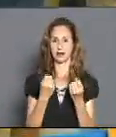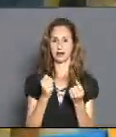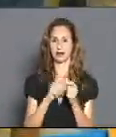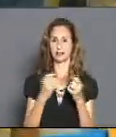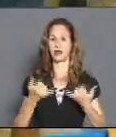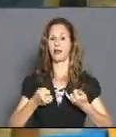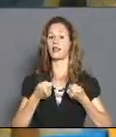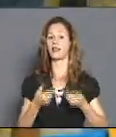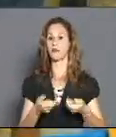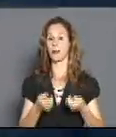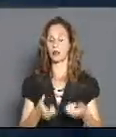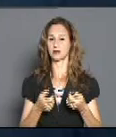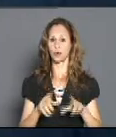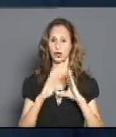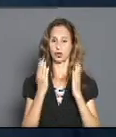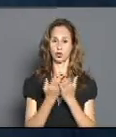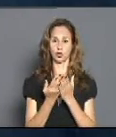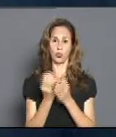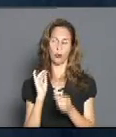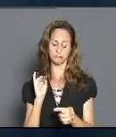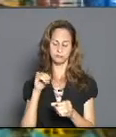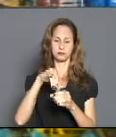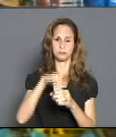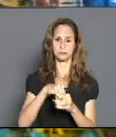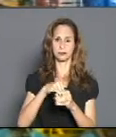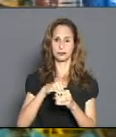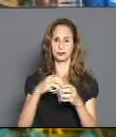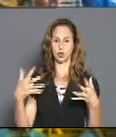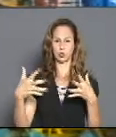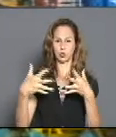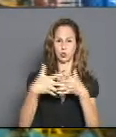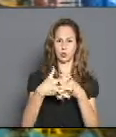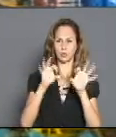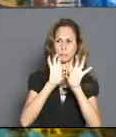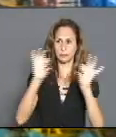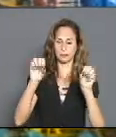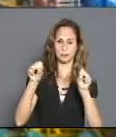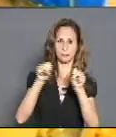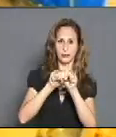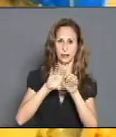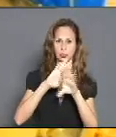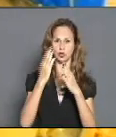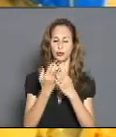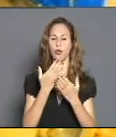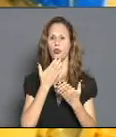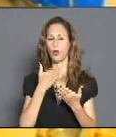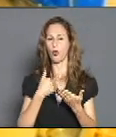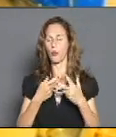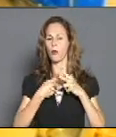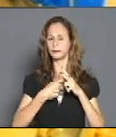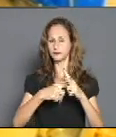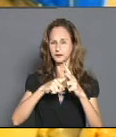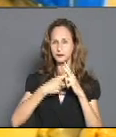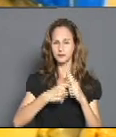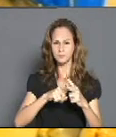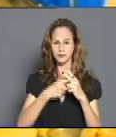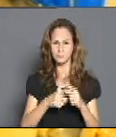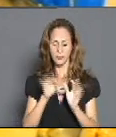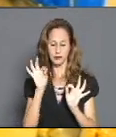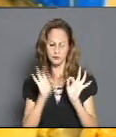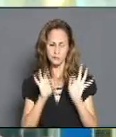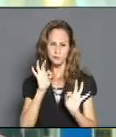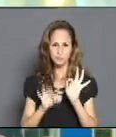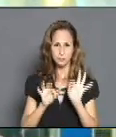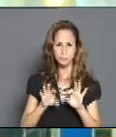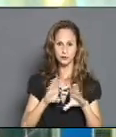inversión pusieron en tensión a la unión eléctrica. Uno de ellos fue el reto de recuperar las placas del condensador de vapor y reentubar el mismo.